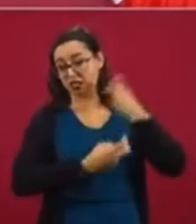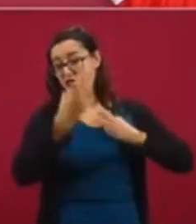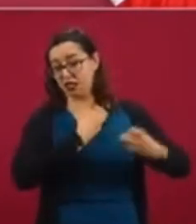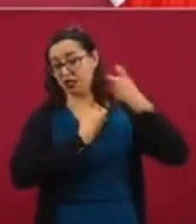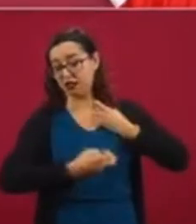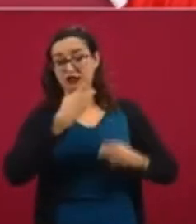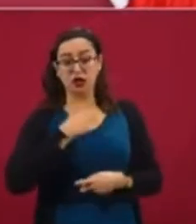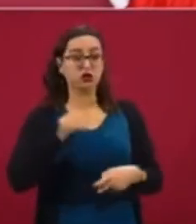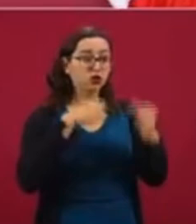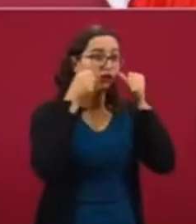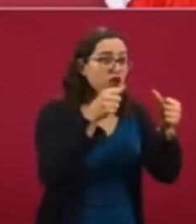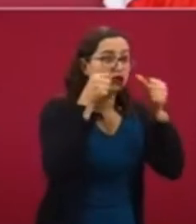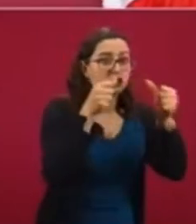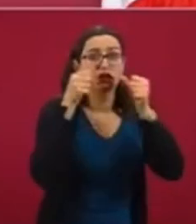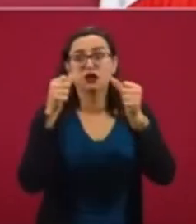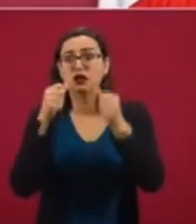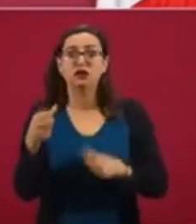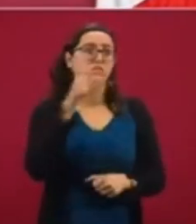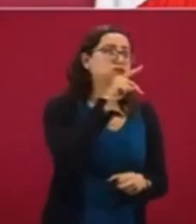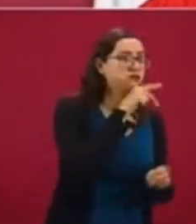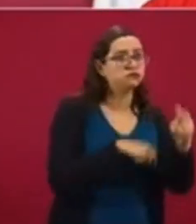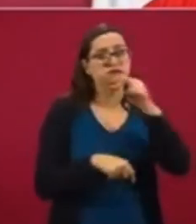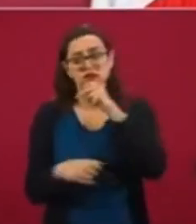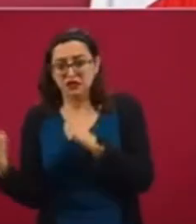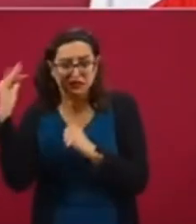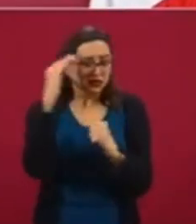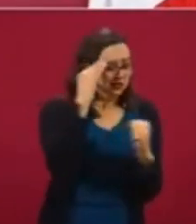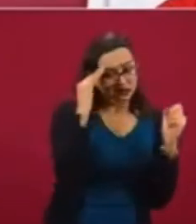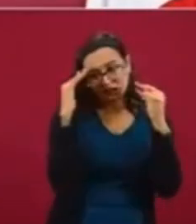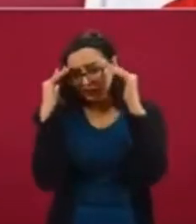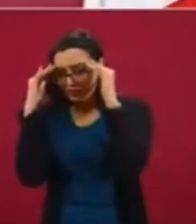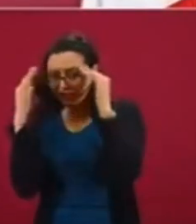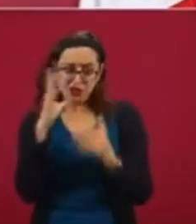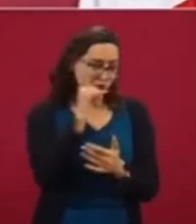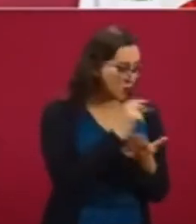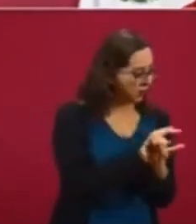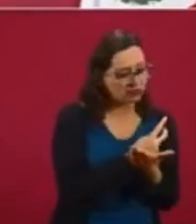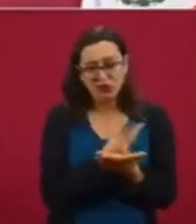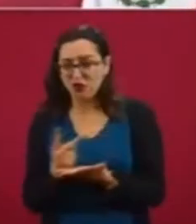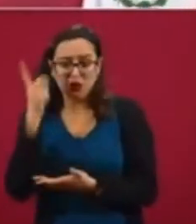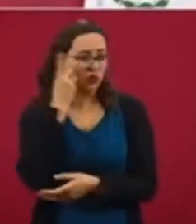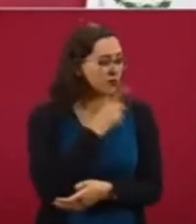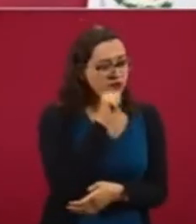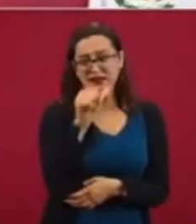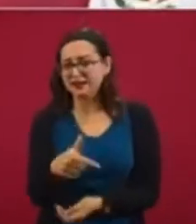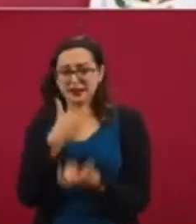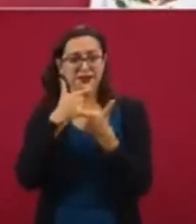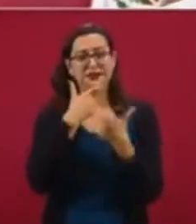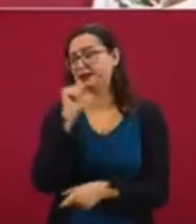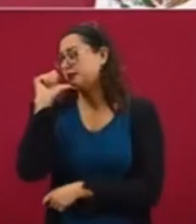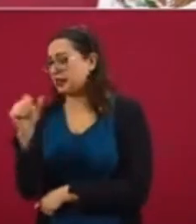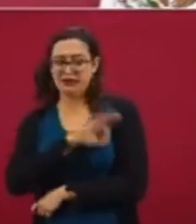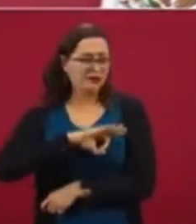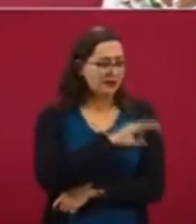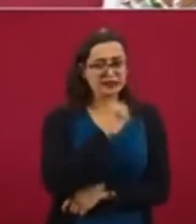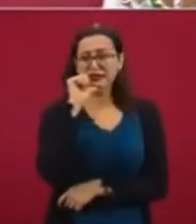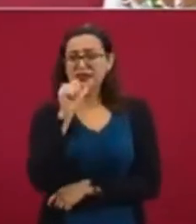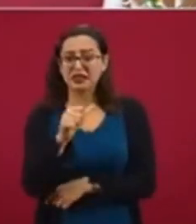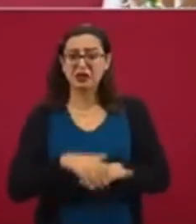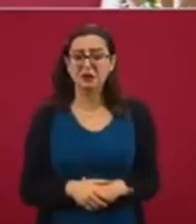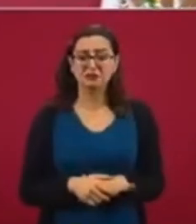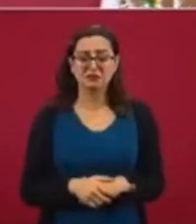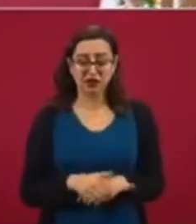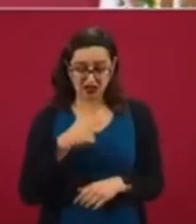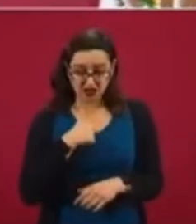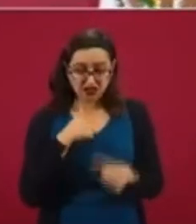cuestionan al gobierno, pues no podría yo vivir, no podría yo dormir, no me podría yo reír, no sería feliz. Pero